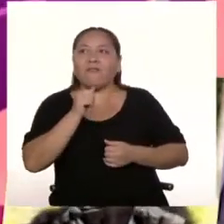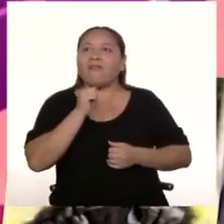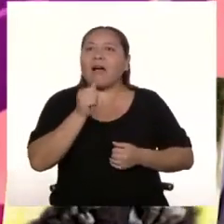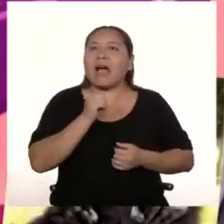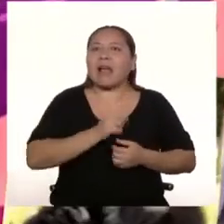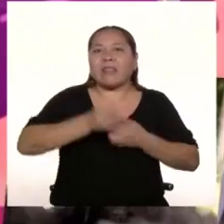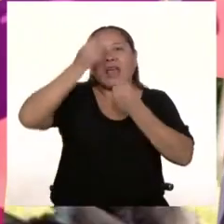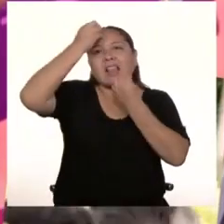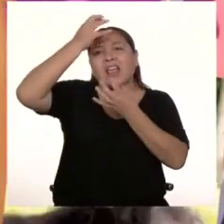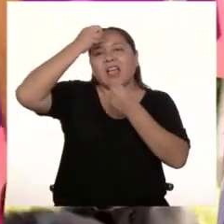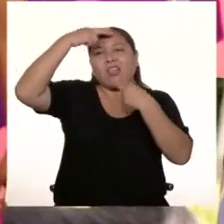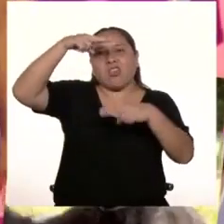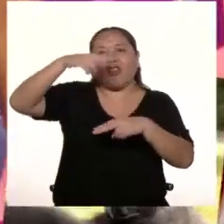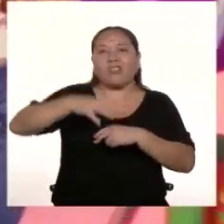nota imparable. ¡Hola, Karim!